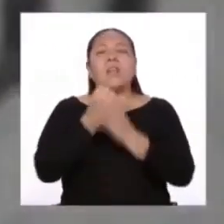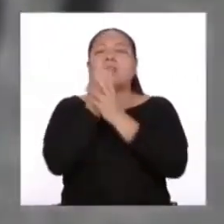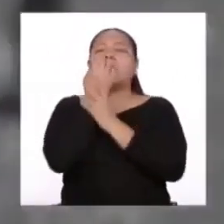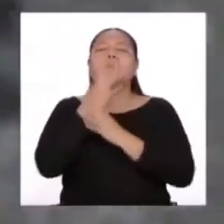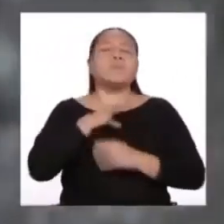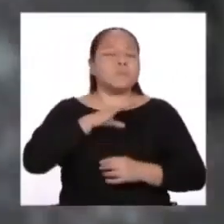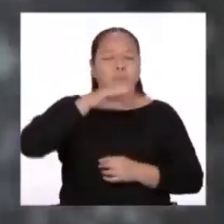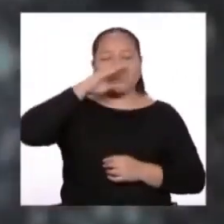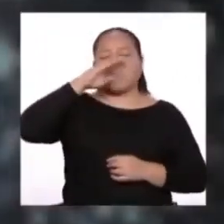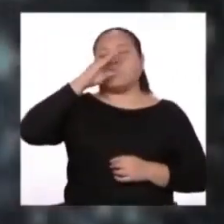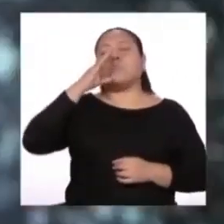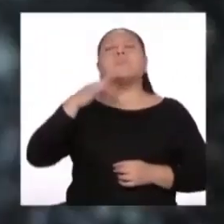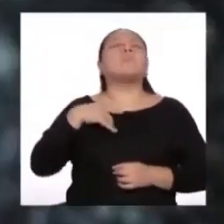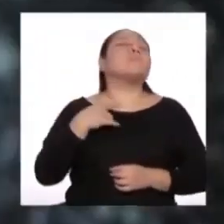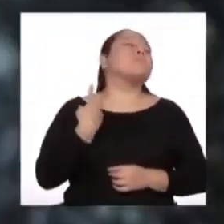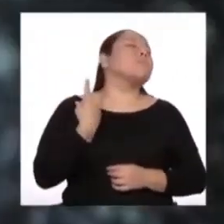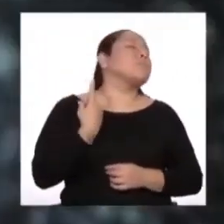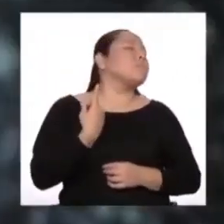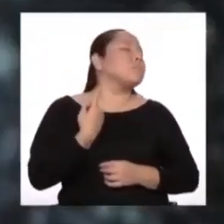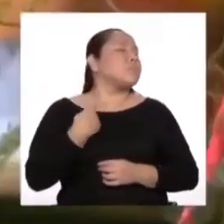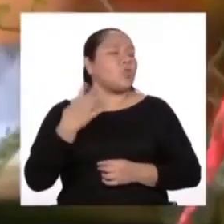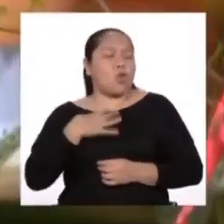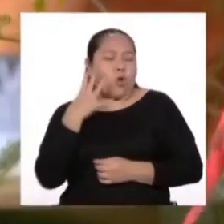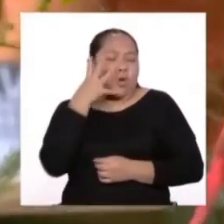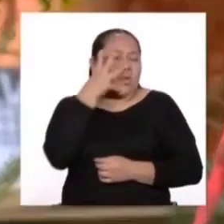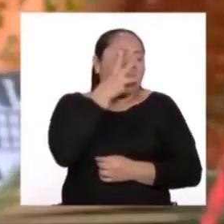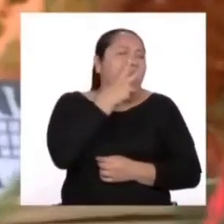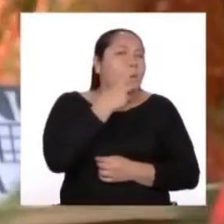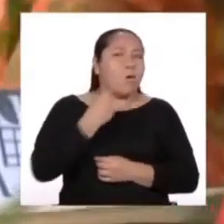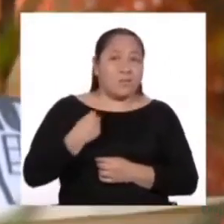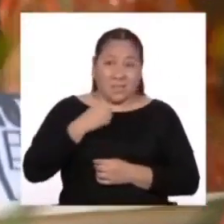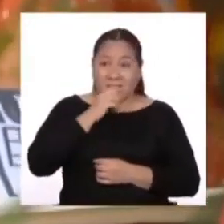que se ufana de su hermosura, ¿no?